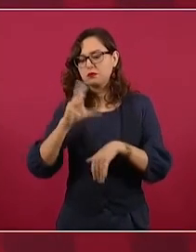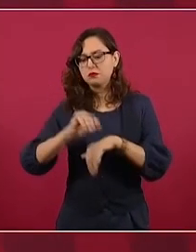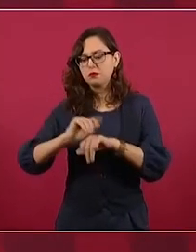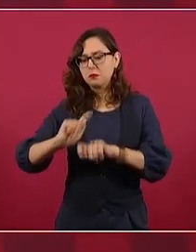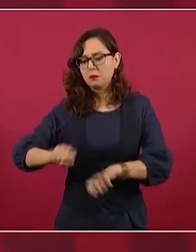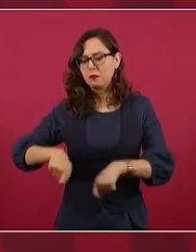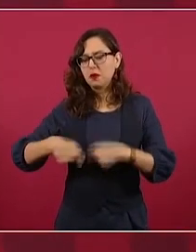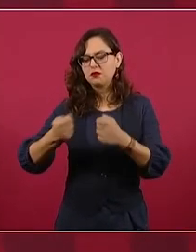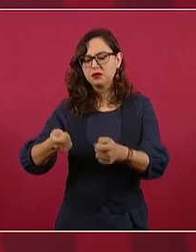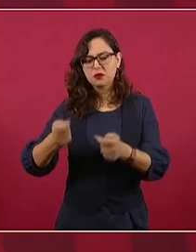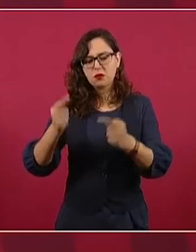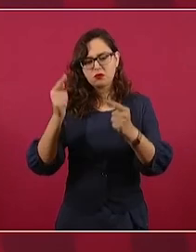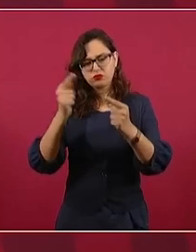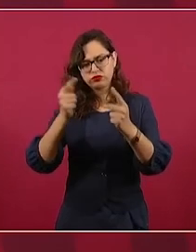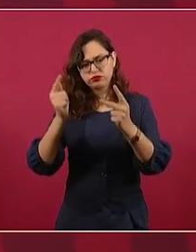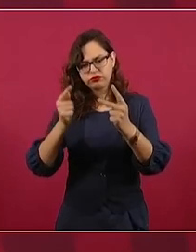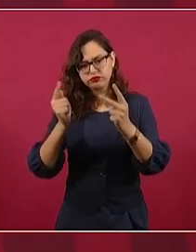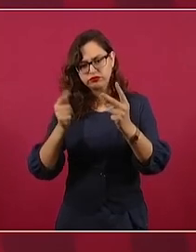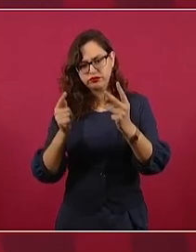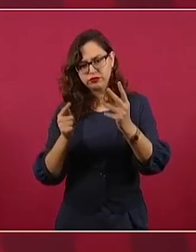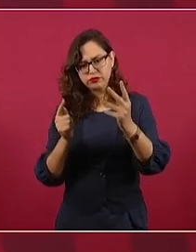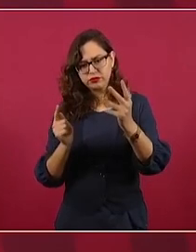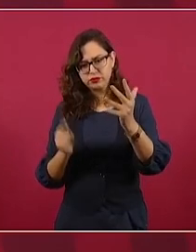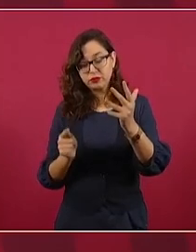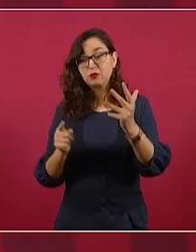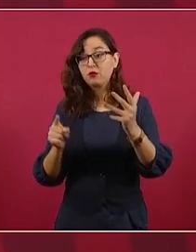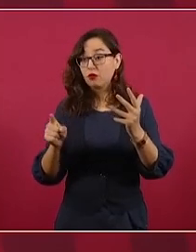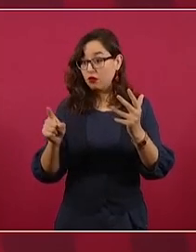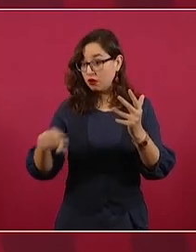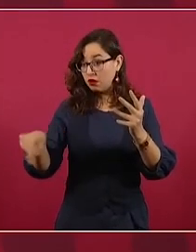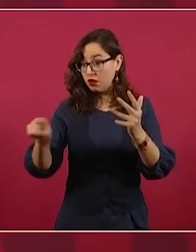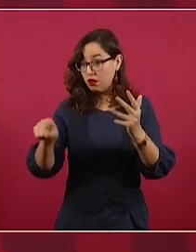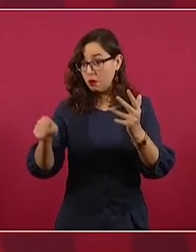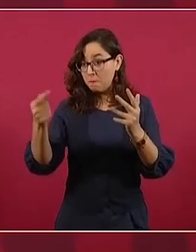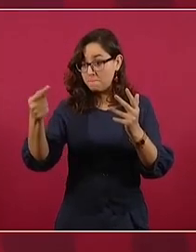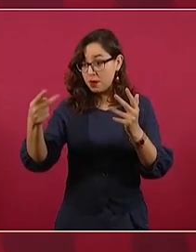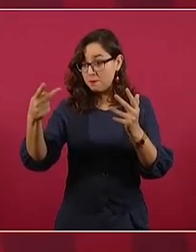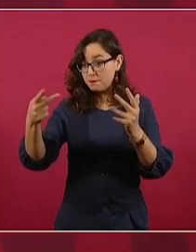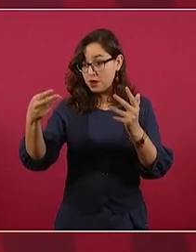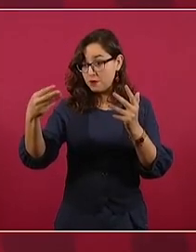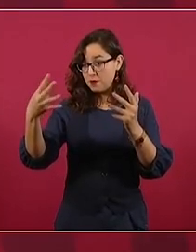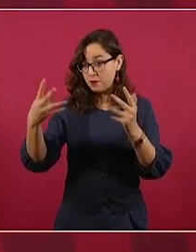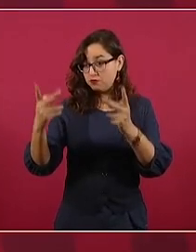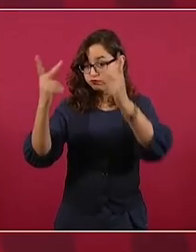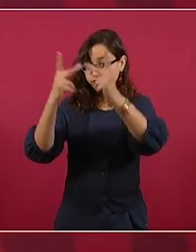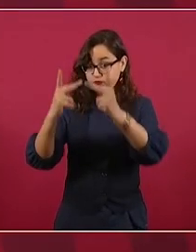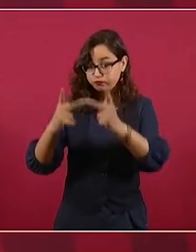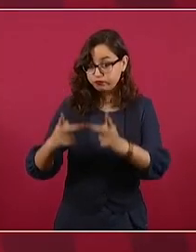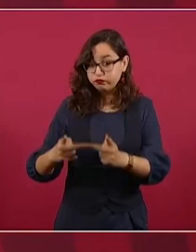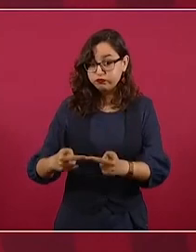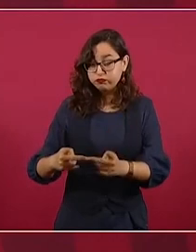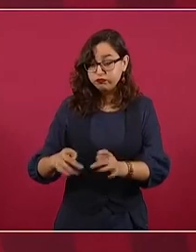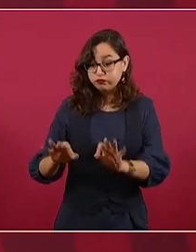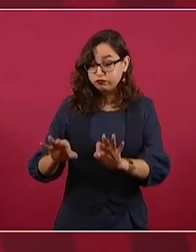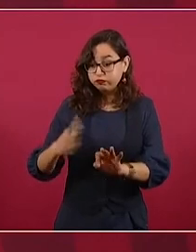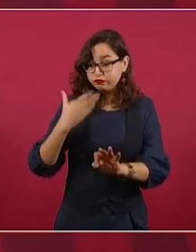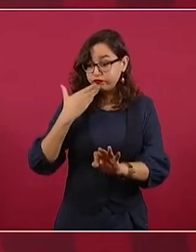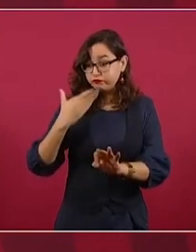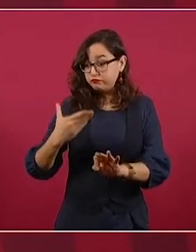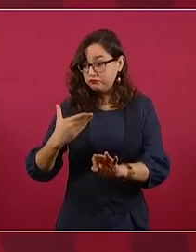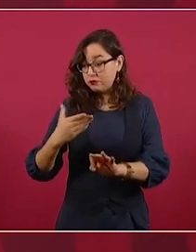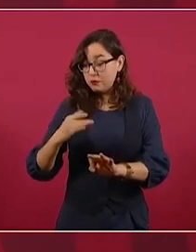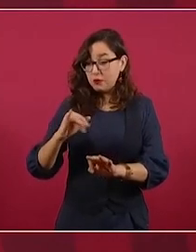si estaba permitido hacer estos pozos